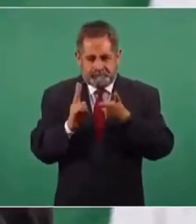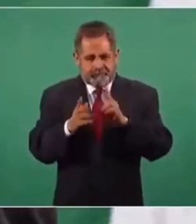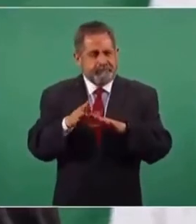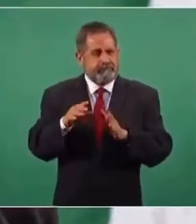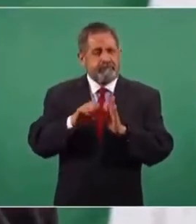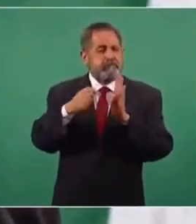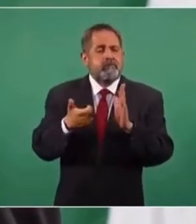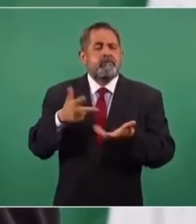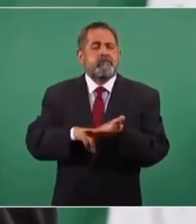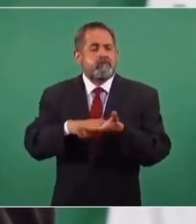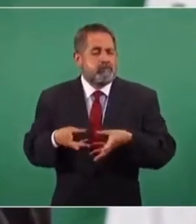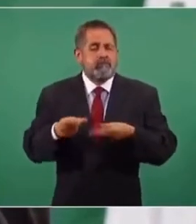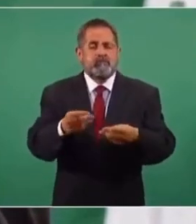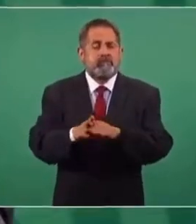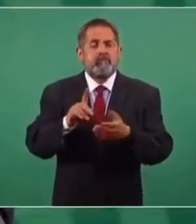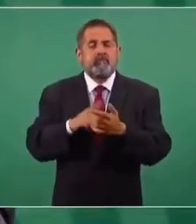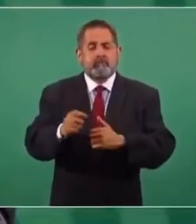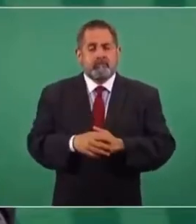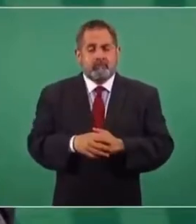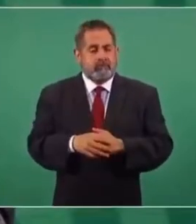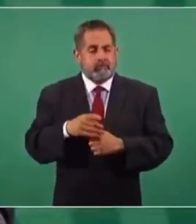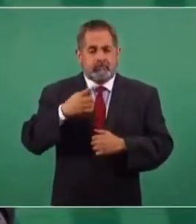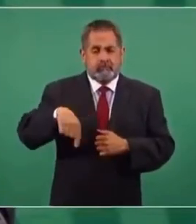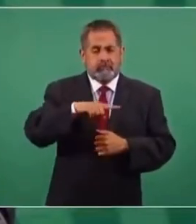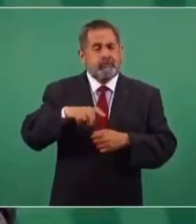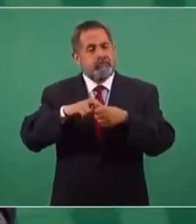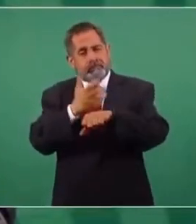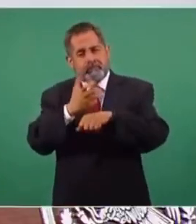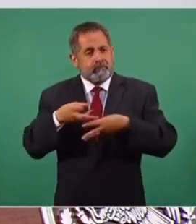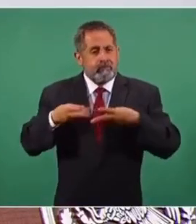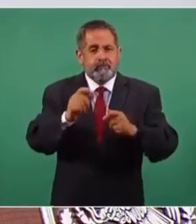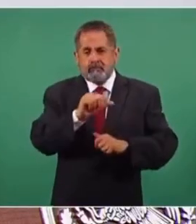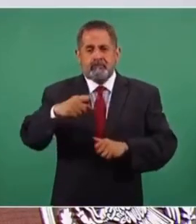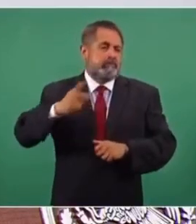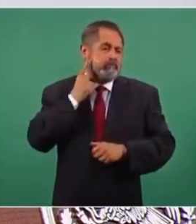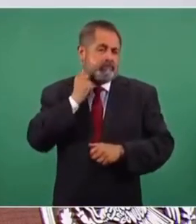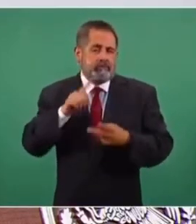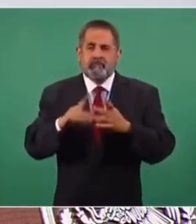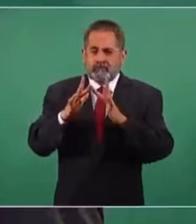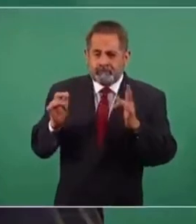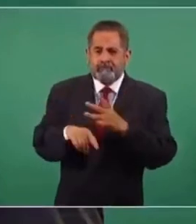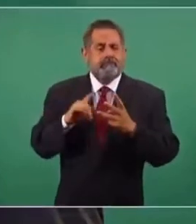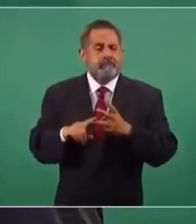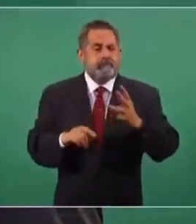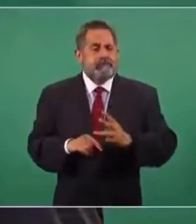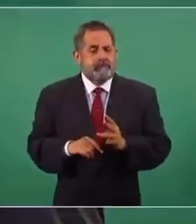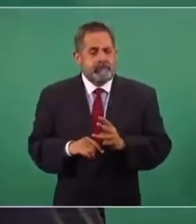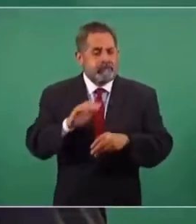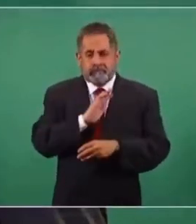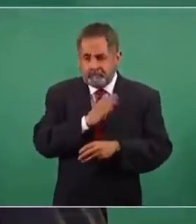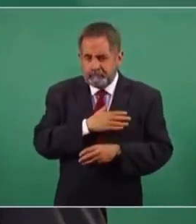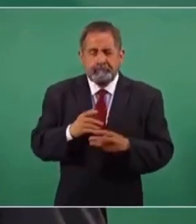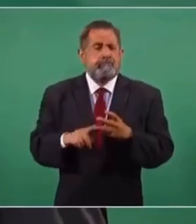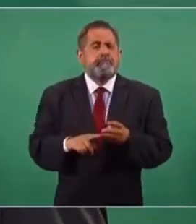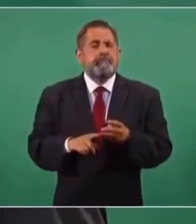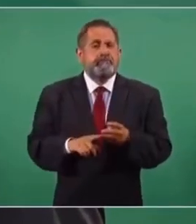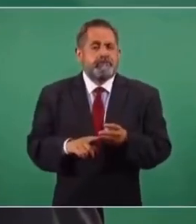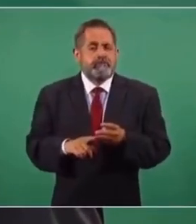pero en su momento vamos a hacer el ejercicio. ¿Cuánto cuesta el poder legislativo en Estados Unidos, en Francia, en España,